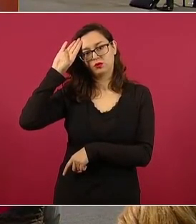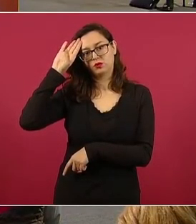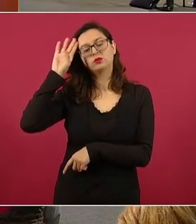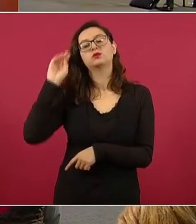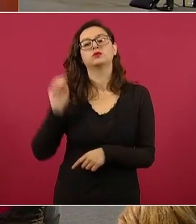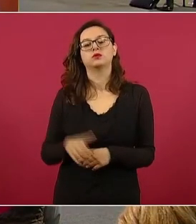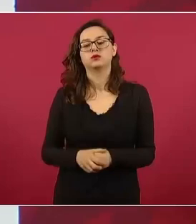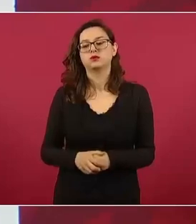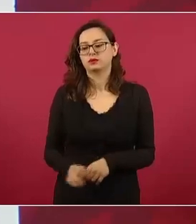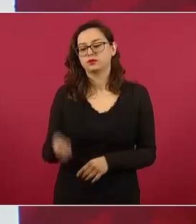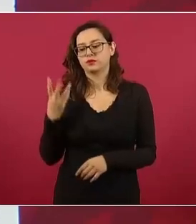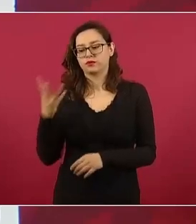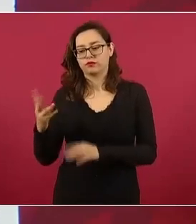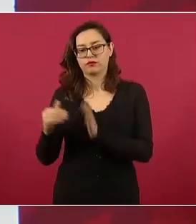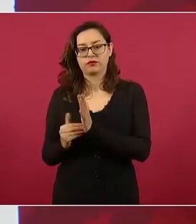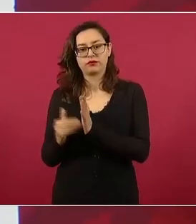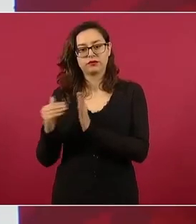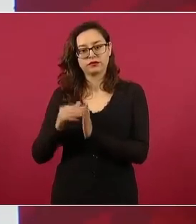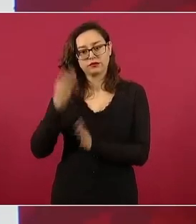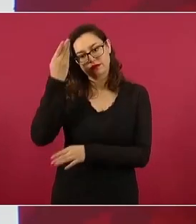Cuatro millones